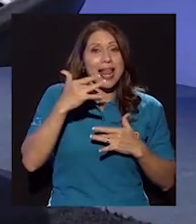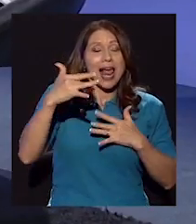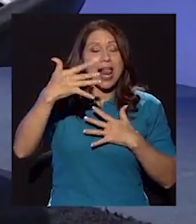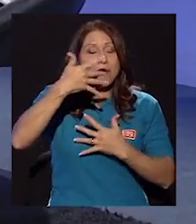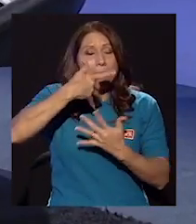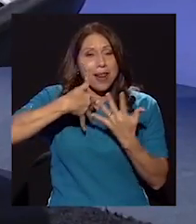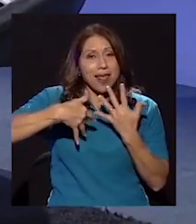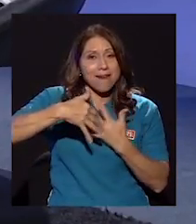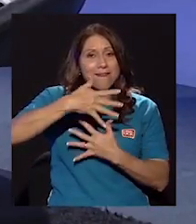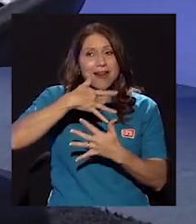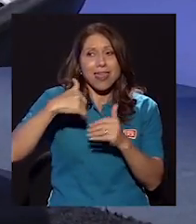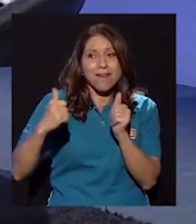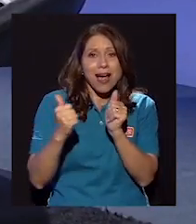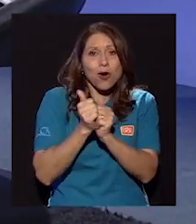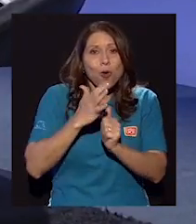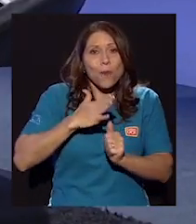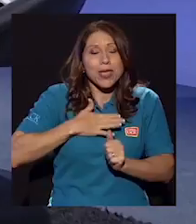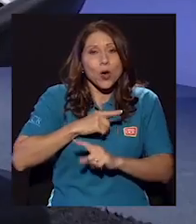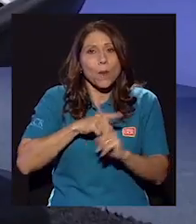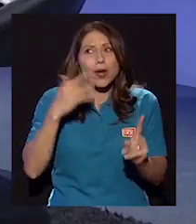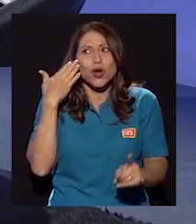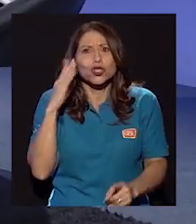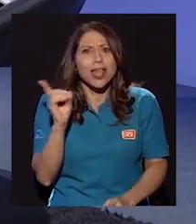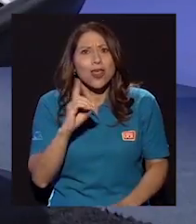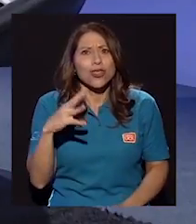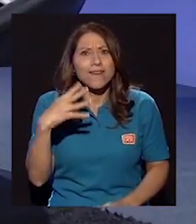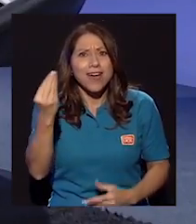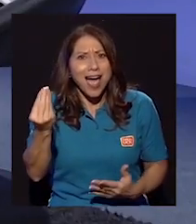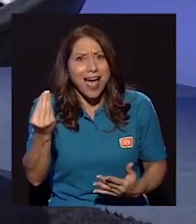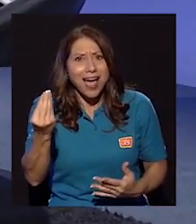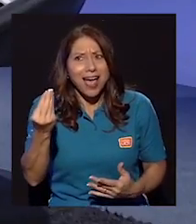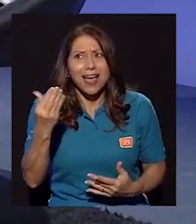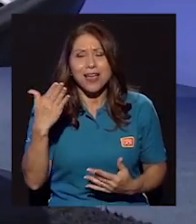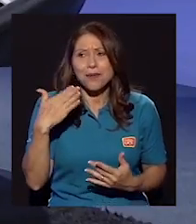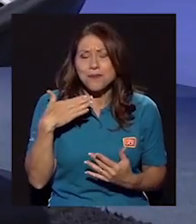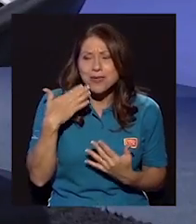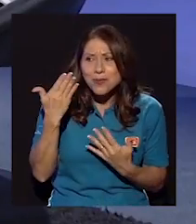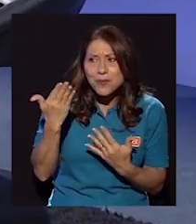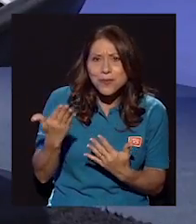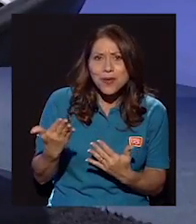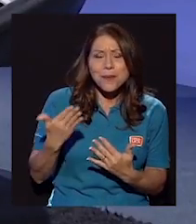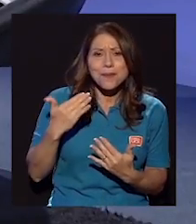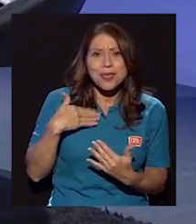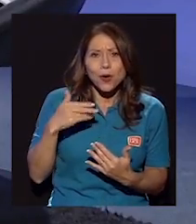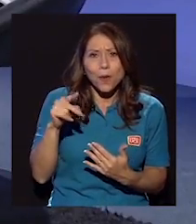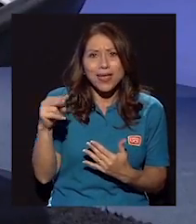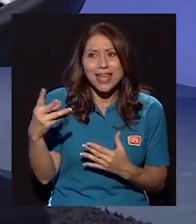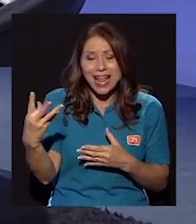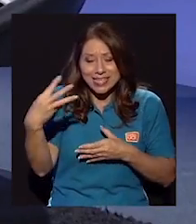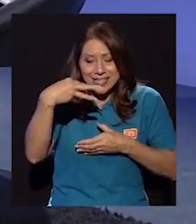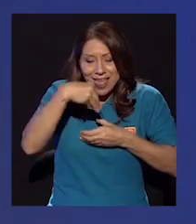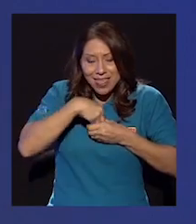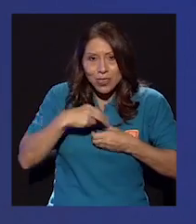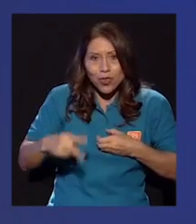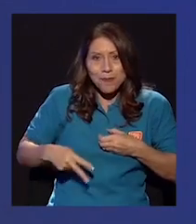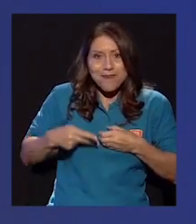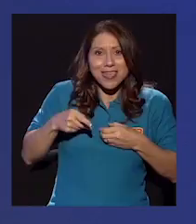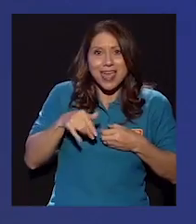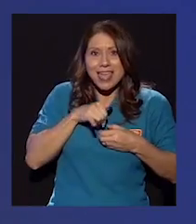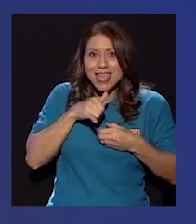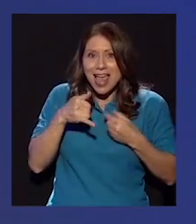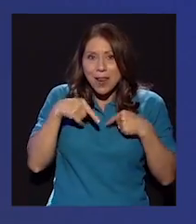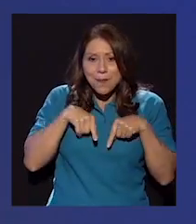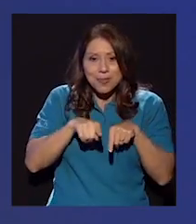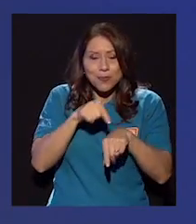conmigo, pero no sé dónde va. Mi rival, mi compañera, que está tan adentro de mi vida y a la vez está fuera.